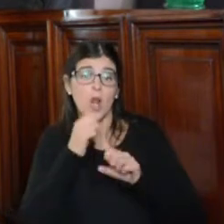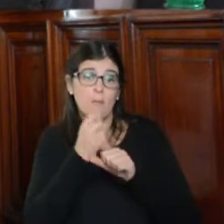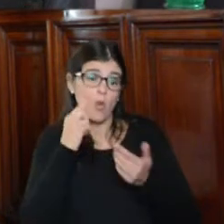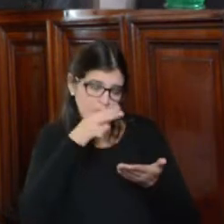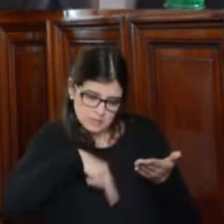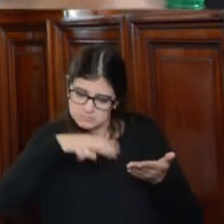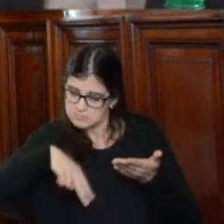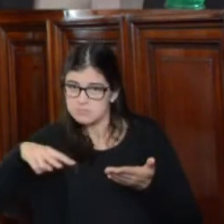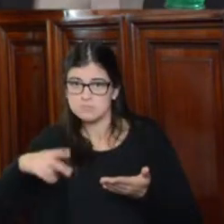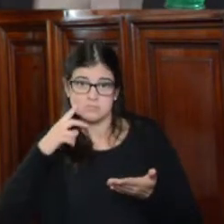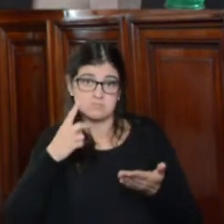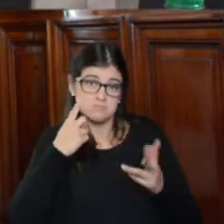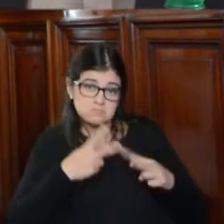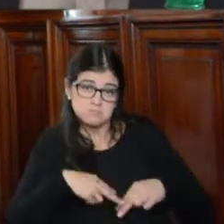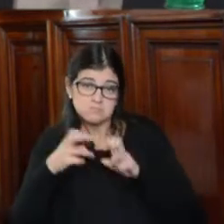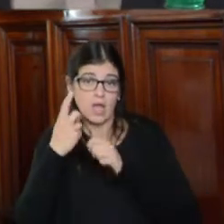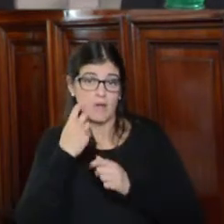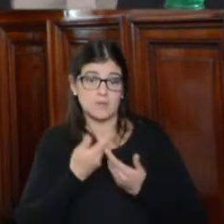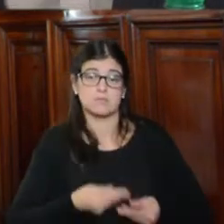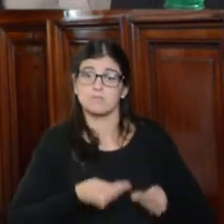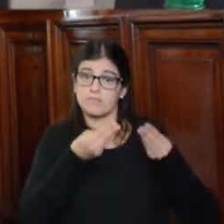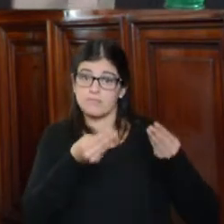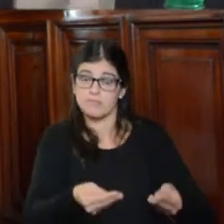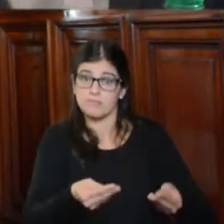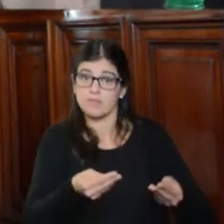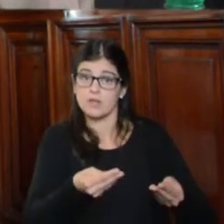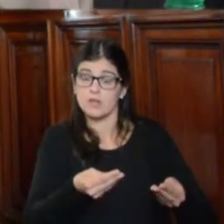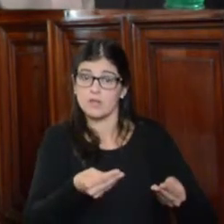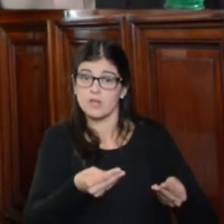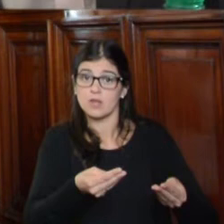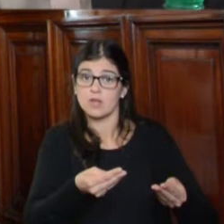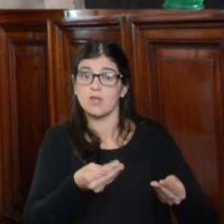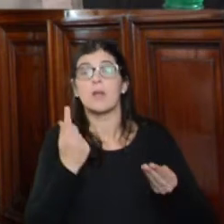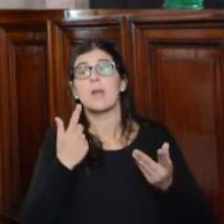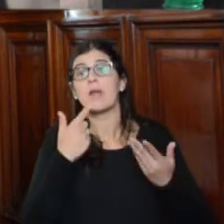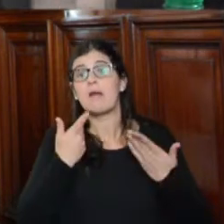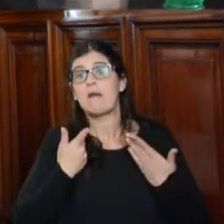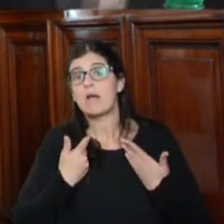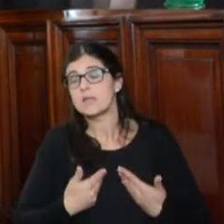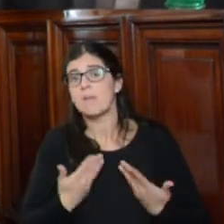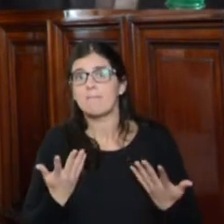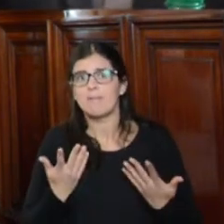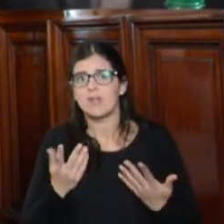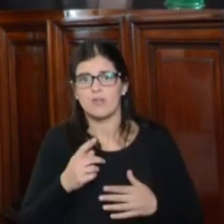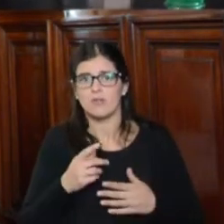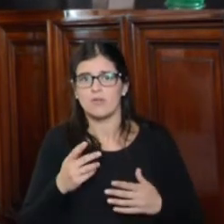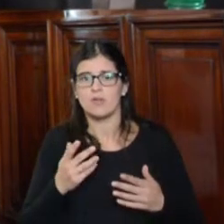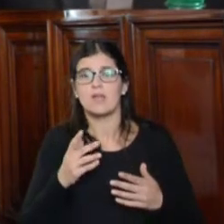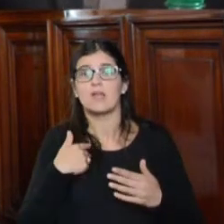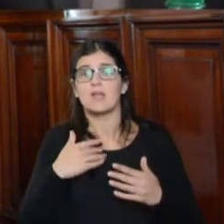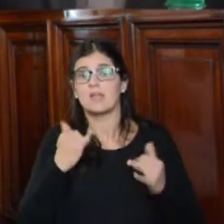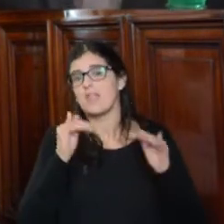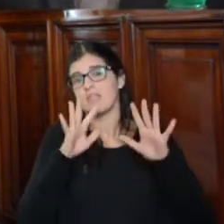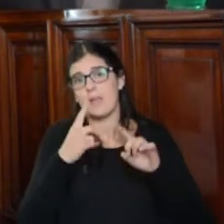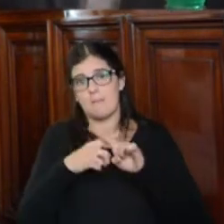estudiar con utilidad. Le voy a agradecer, me apena mucho tener que cortar. Les he dado